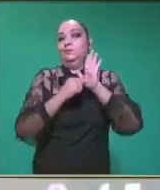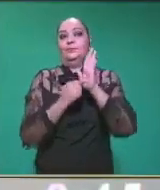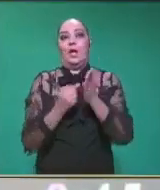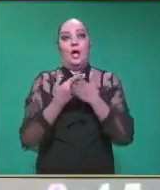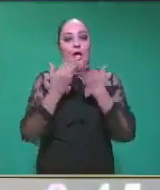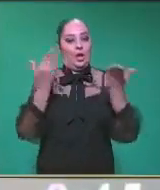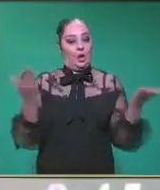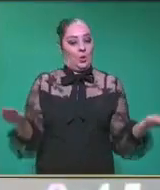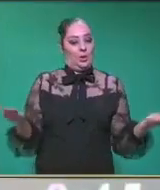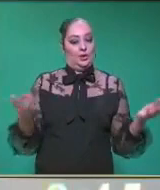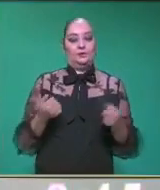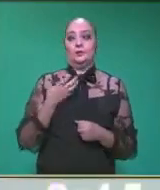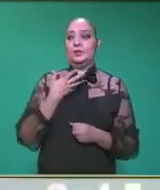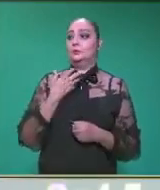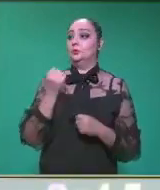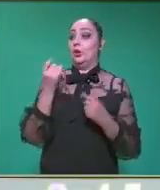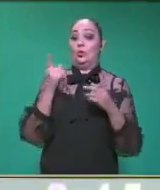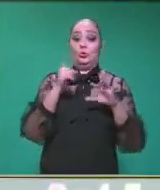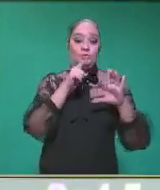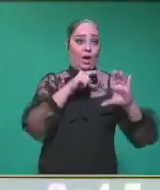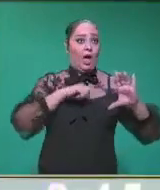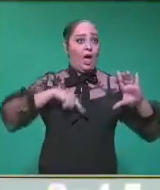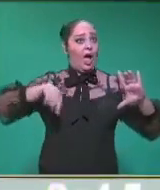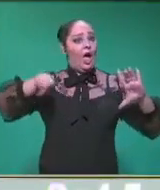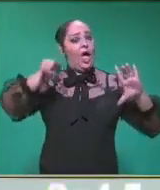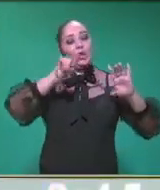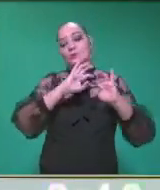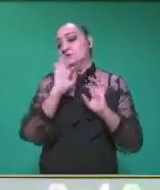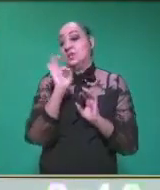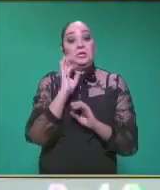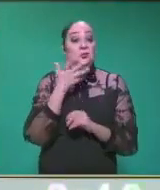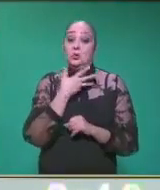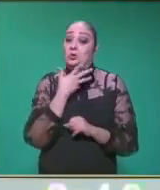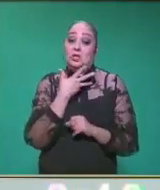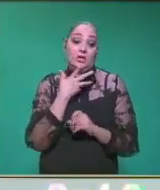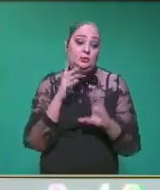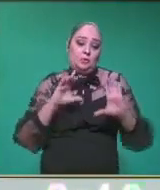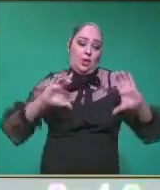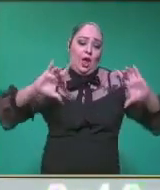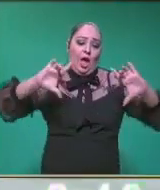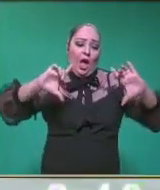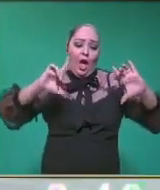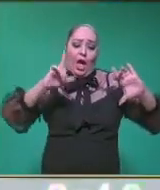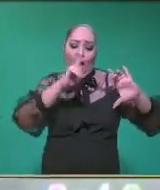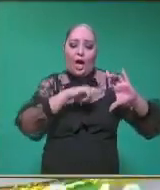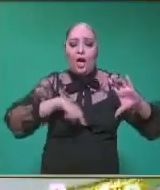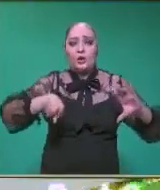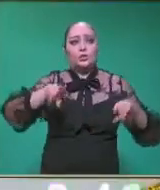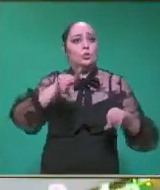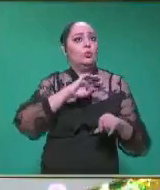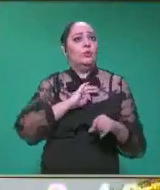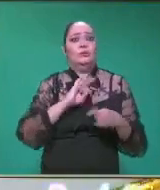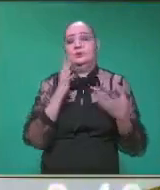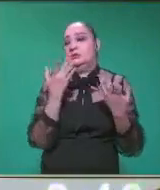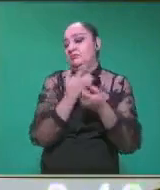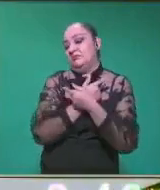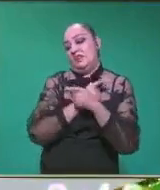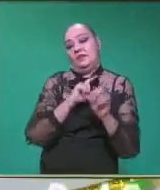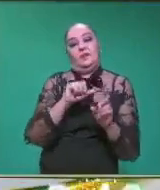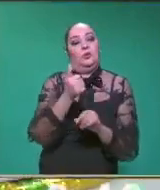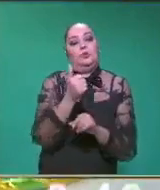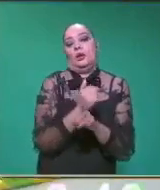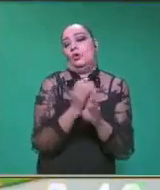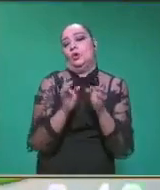continuación. Por aquí tenemos algunos aros que si en su defecto, en casita, no tienes un aro, pues evidentemente puedes usar cualquier otro